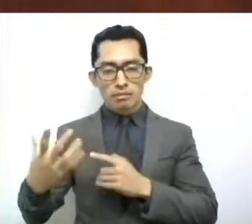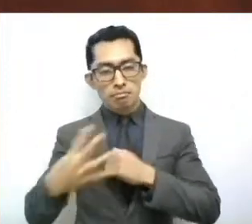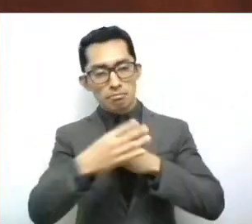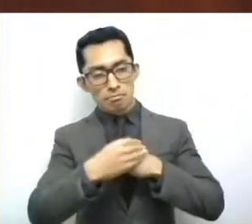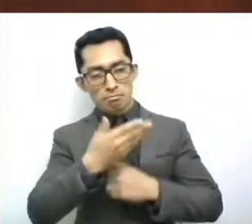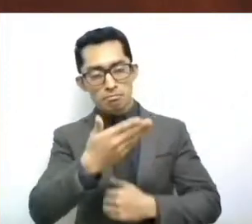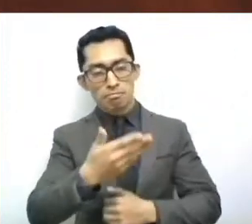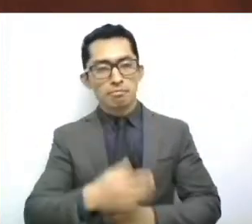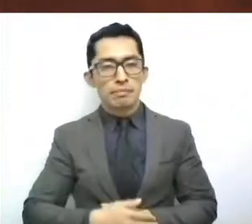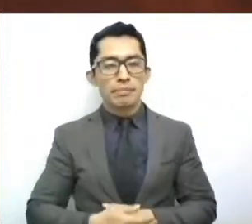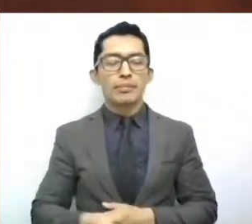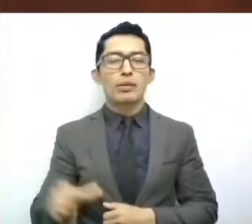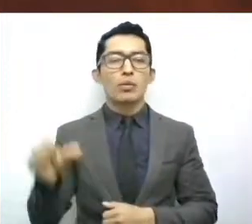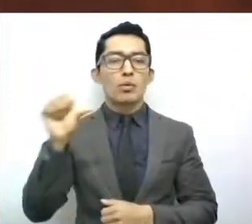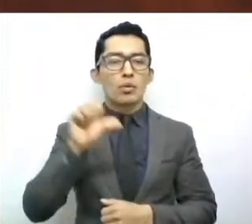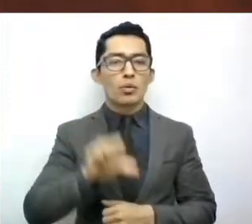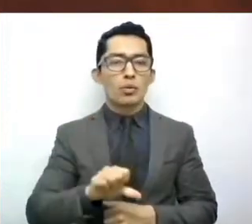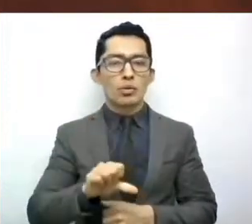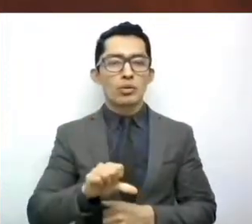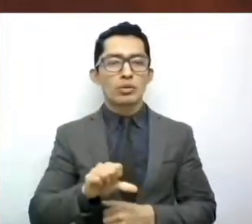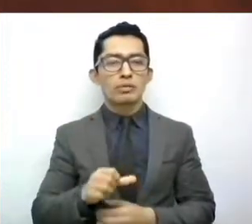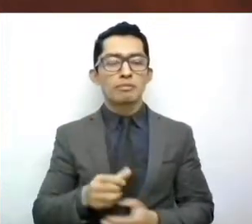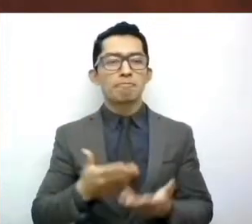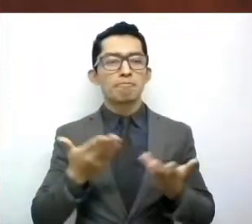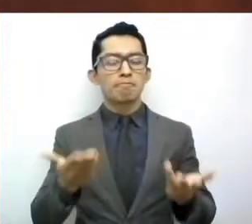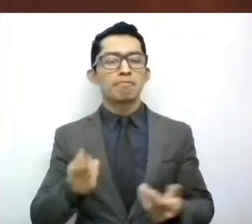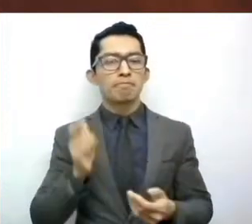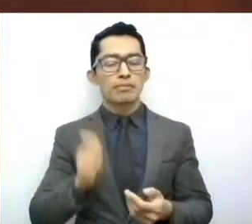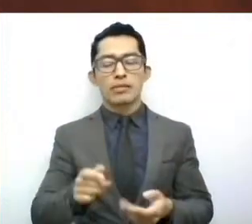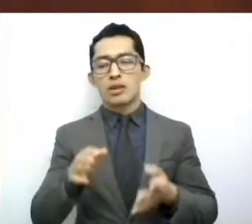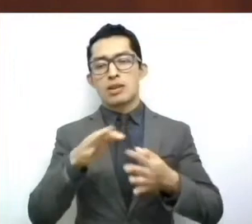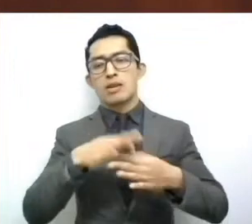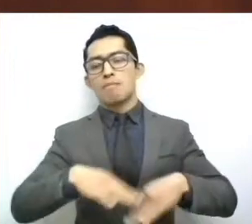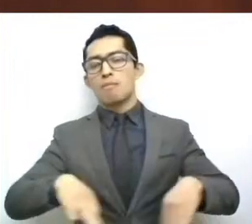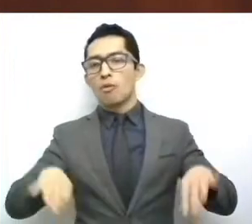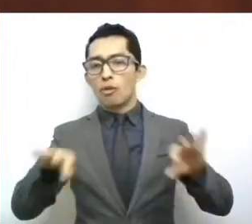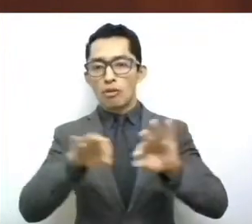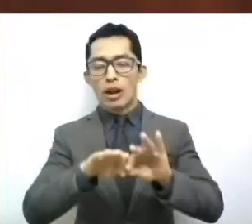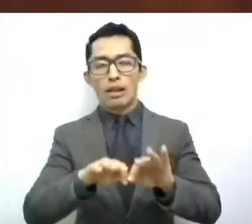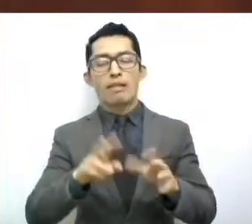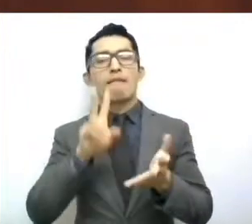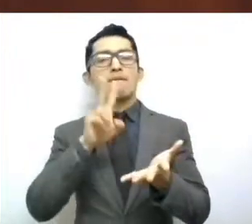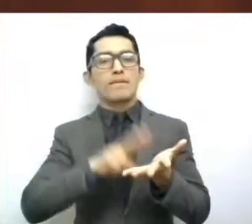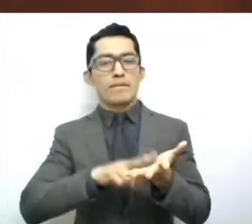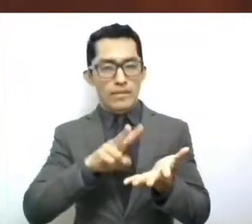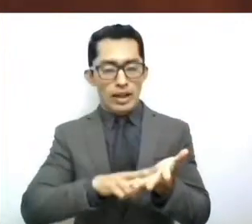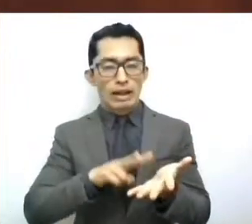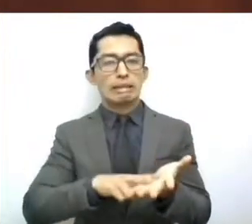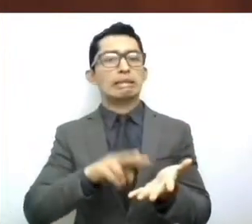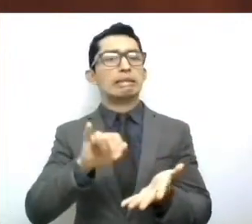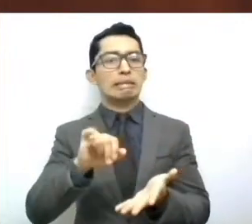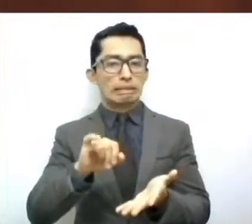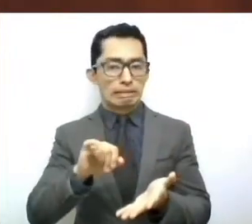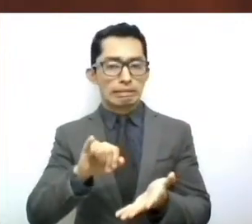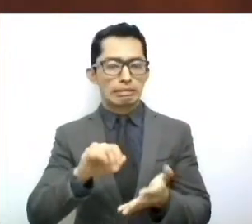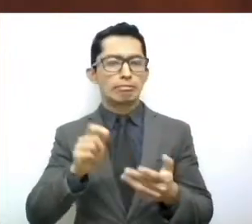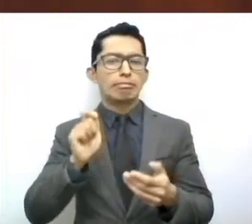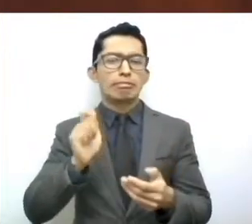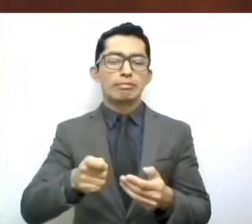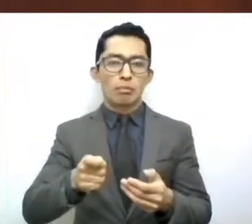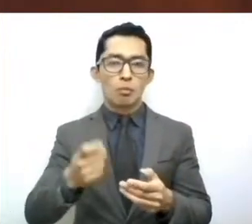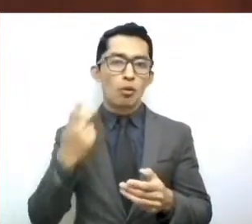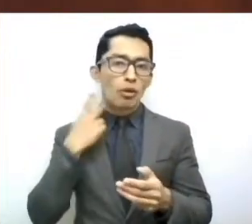de hoy es un día trascendente y sumamente importante para la vida política de nuestro Estado.